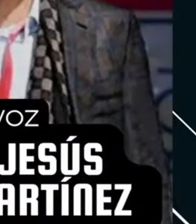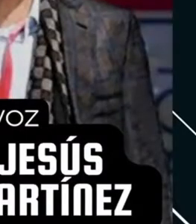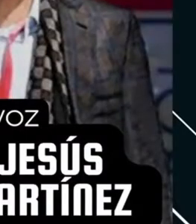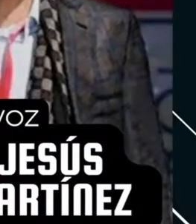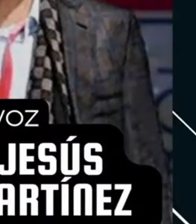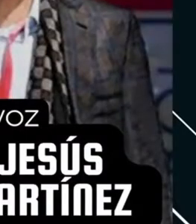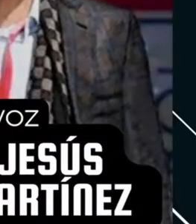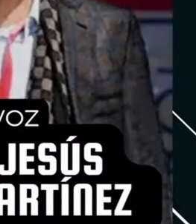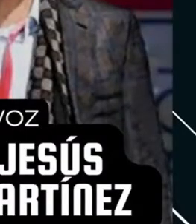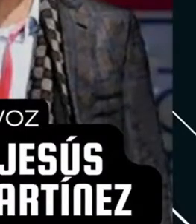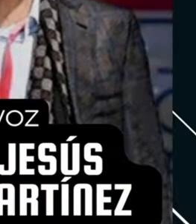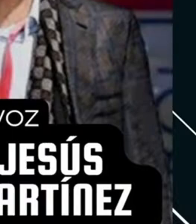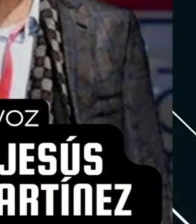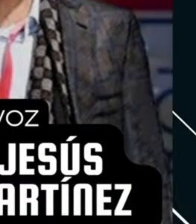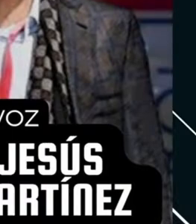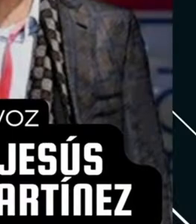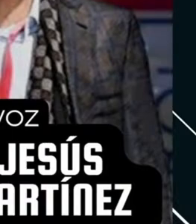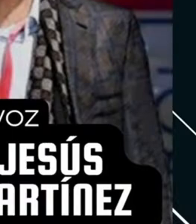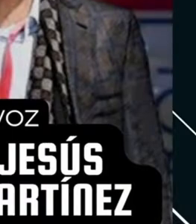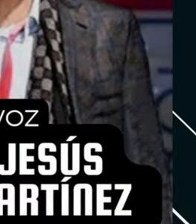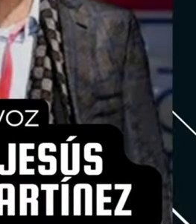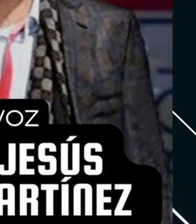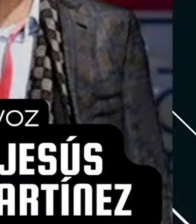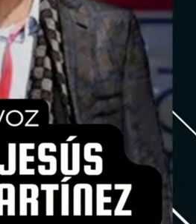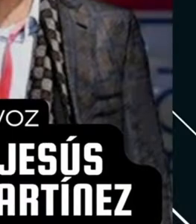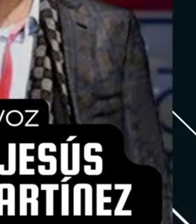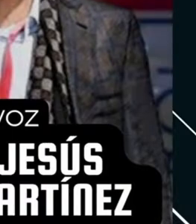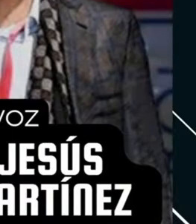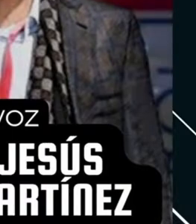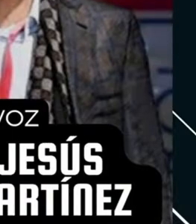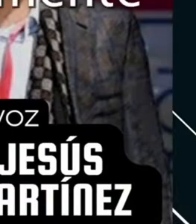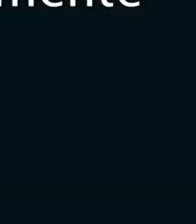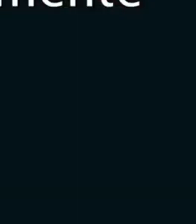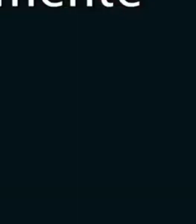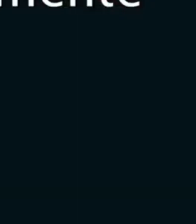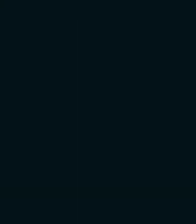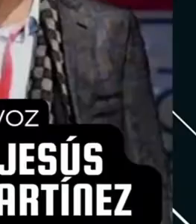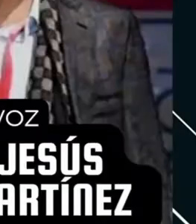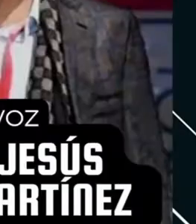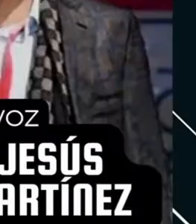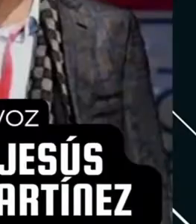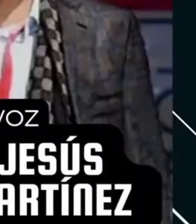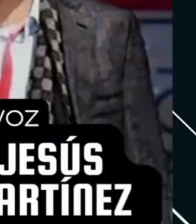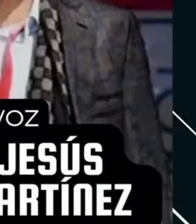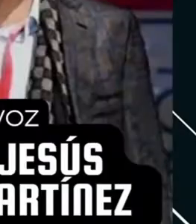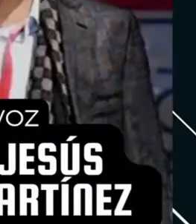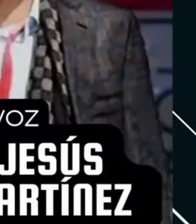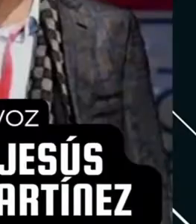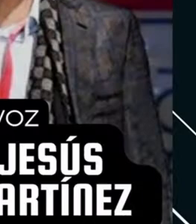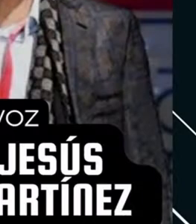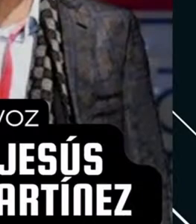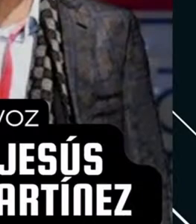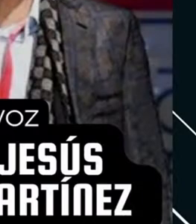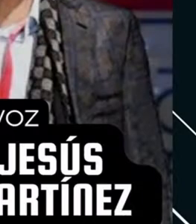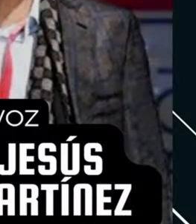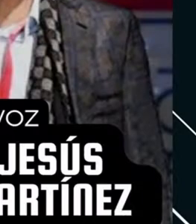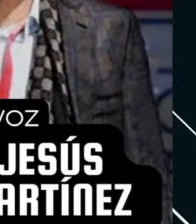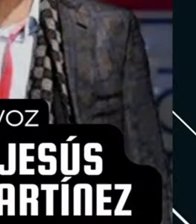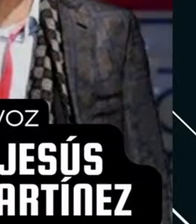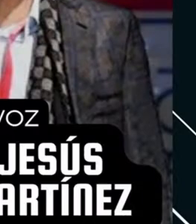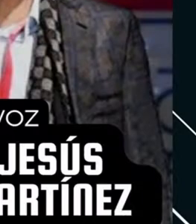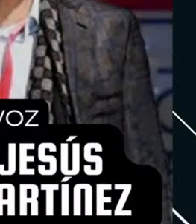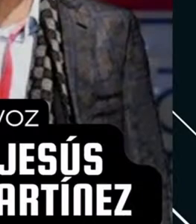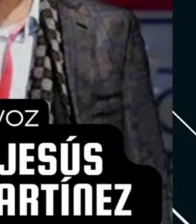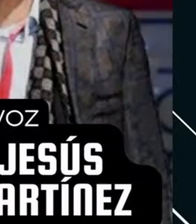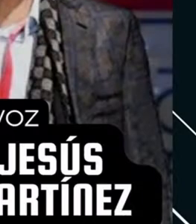No, ojalá ahí se metan, como tú dices, para que ahí nos agarramos de los huevos, cabrón. Exactamente. Pero lo que sí me da... O sea, a uno le exigen,